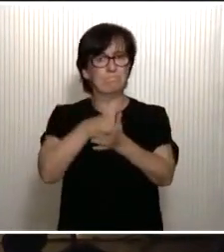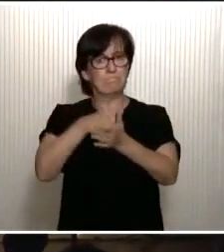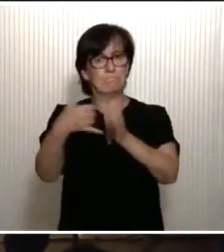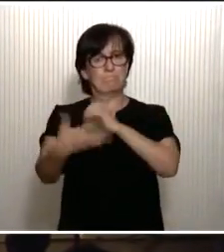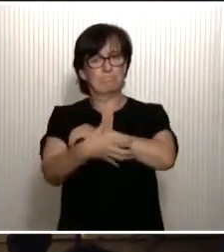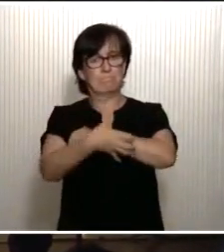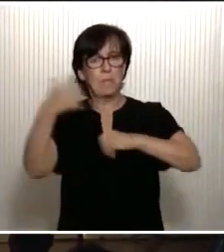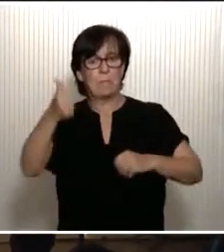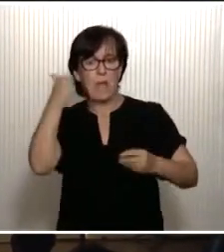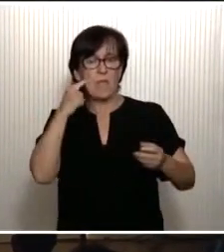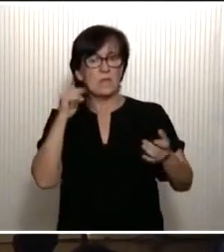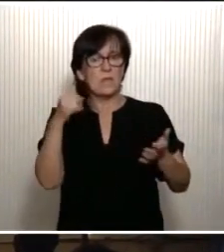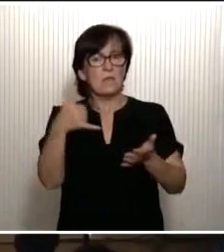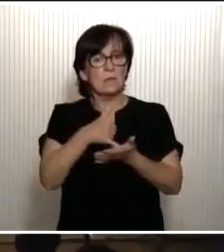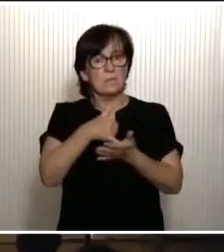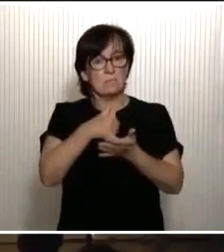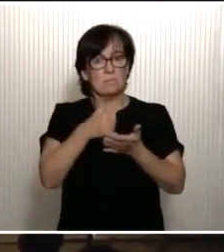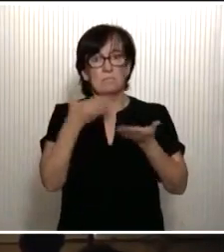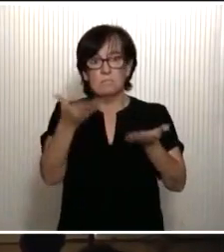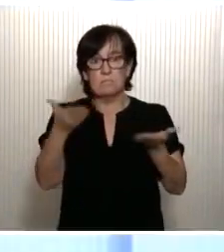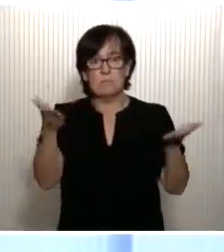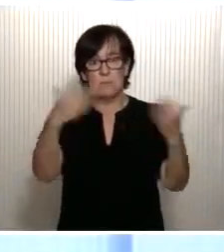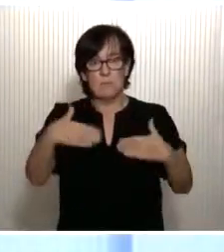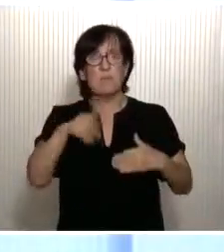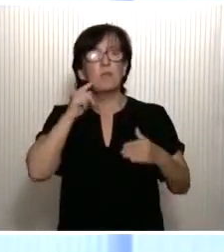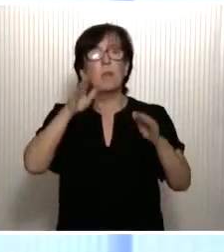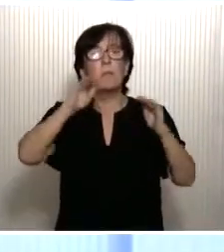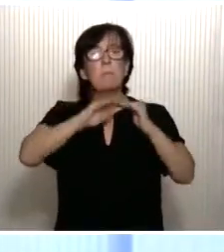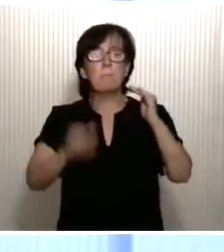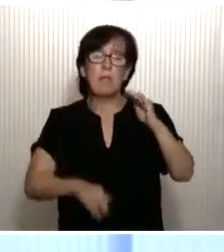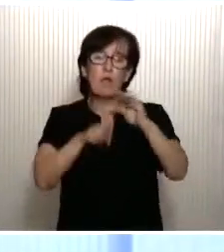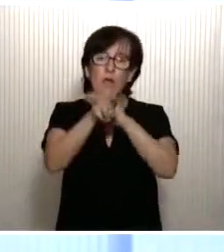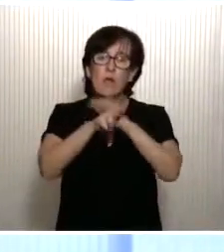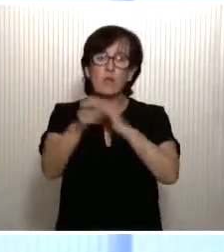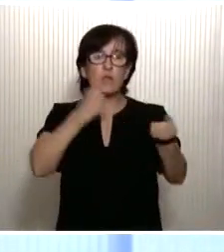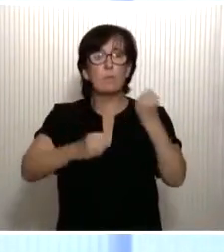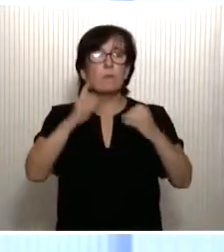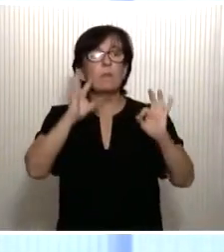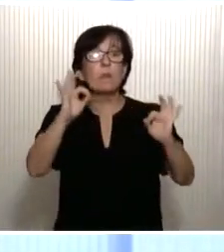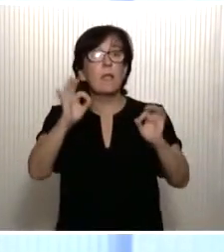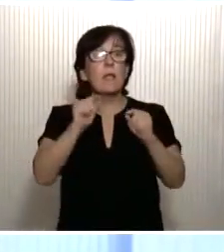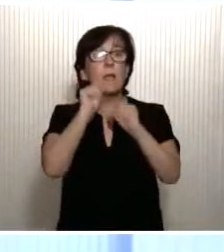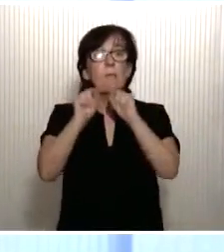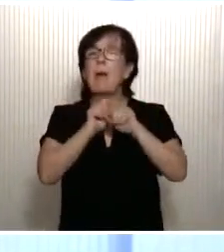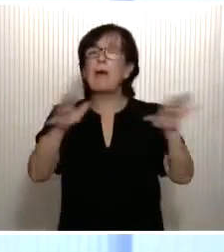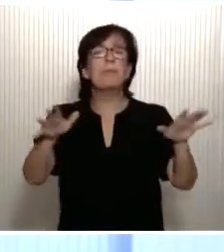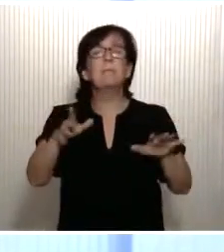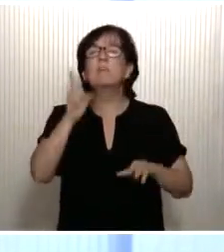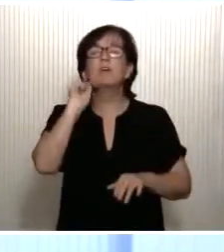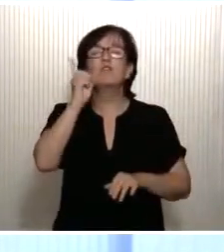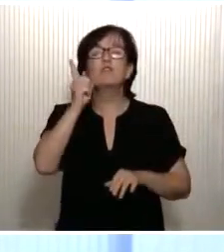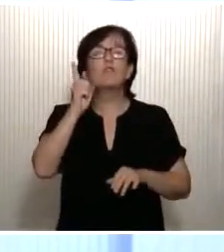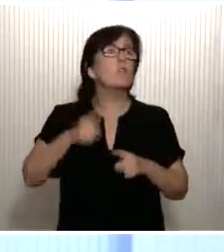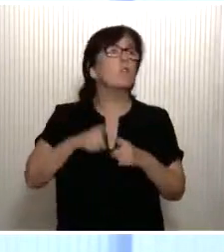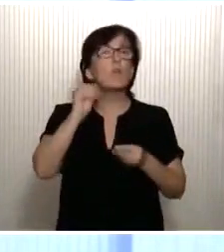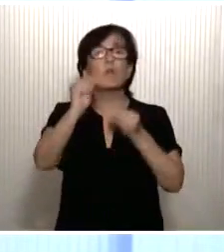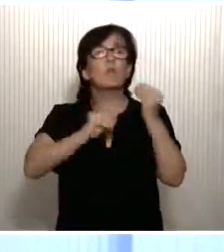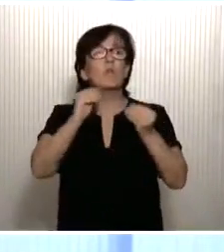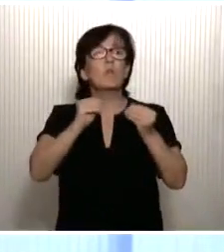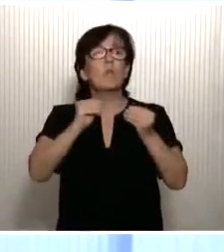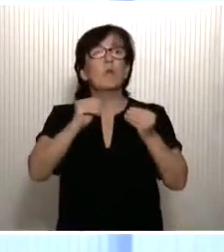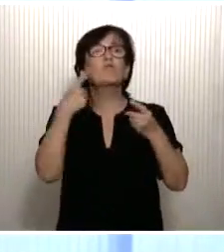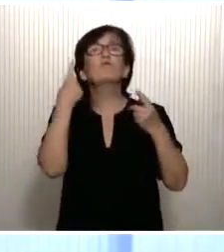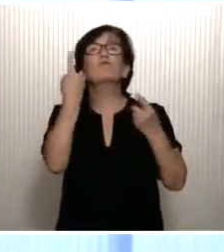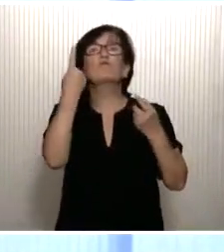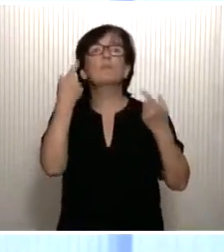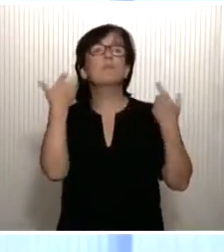desasistidas, más débiles desde el punto de vista social y con menos recursos económicos, es evidente que la pandemia no se trata o no afecta a una clase,